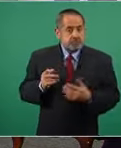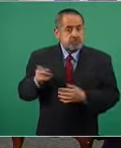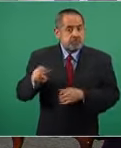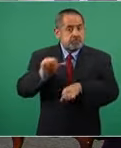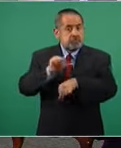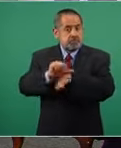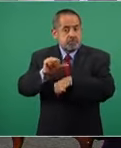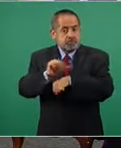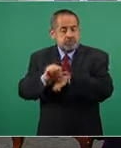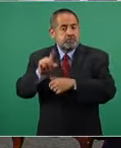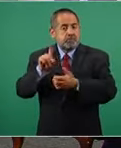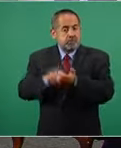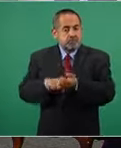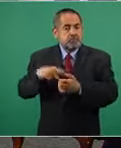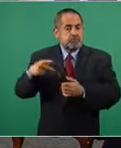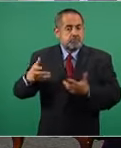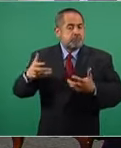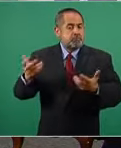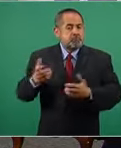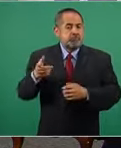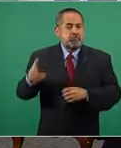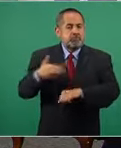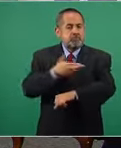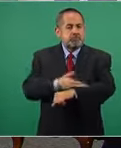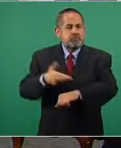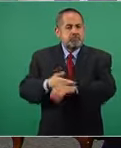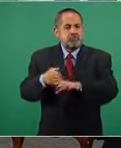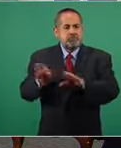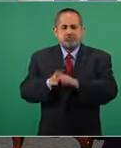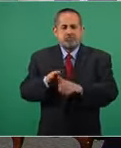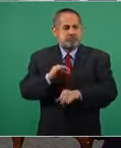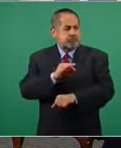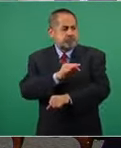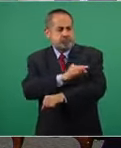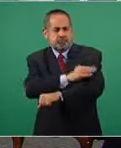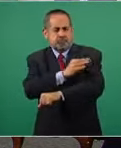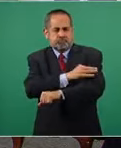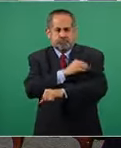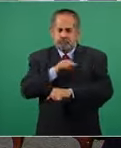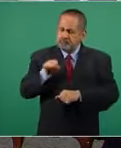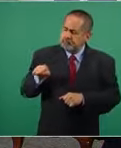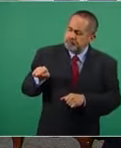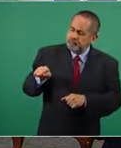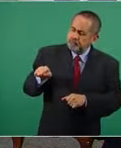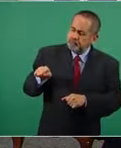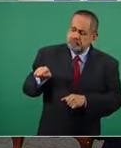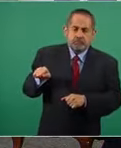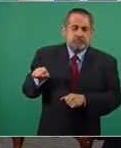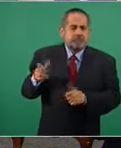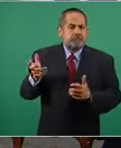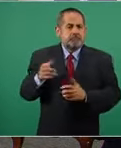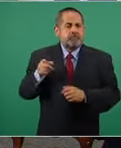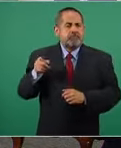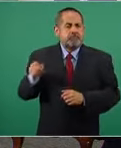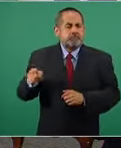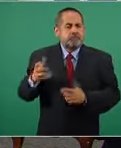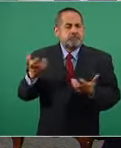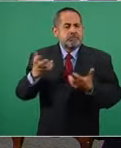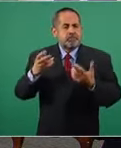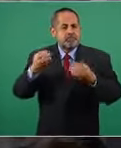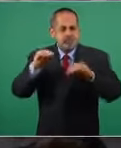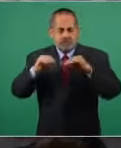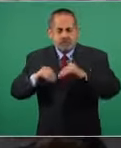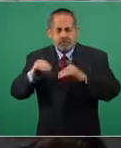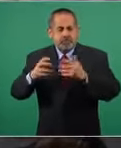aplicando una vacuna vacuna elaborada en